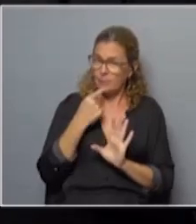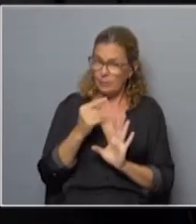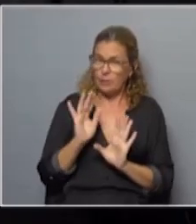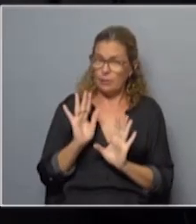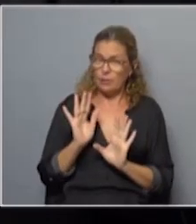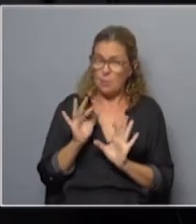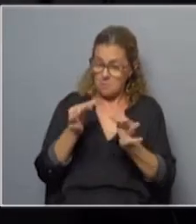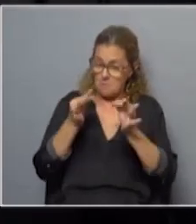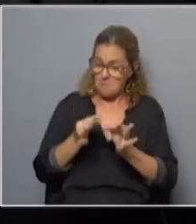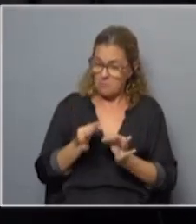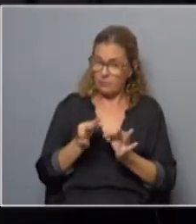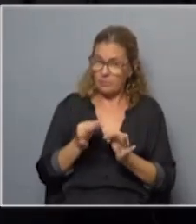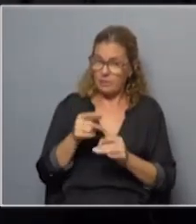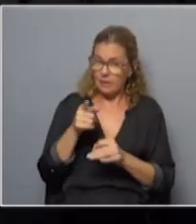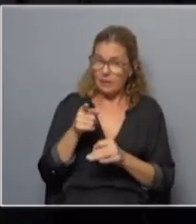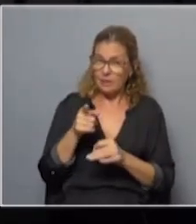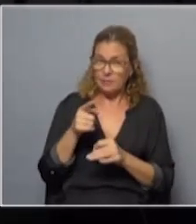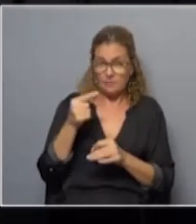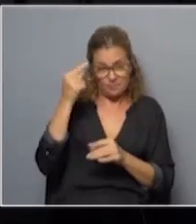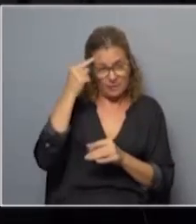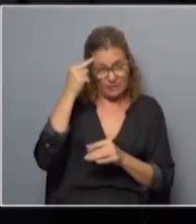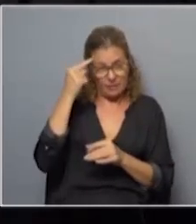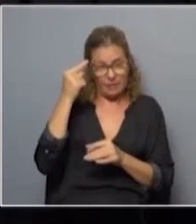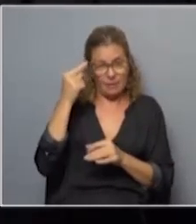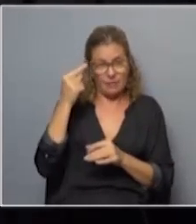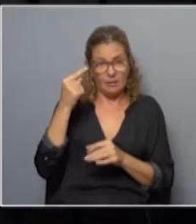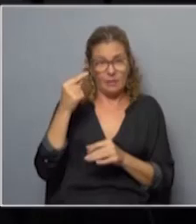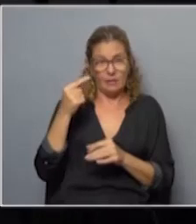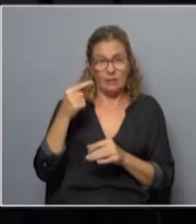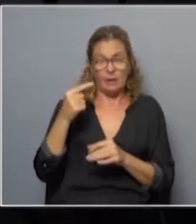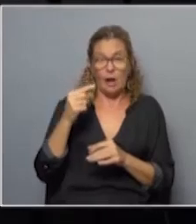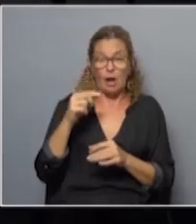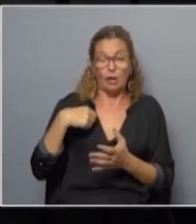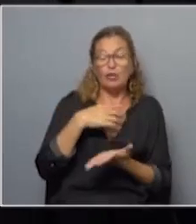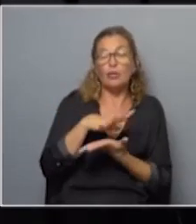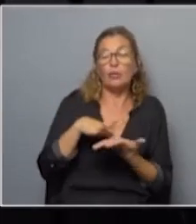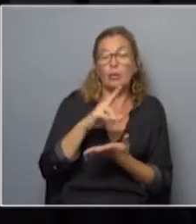firmeza, él cree en que la aventura de la sociedad uruguaya